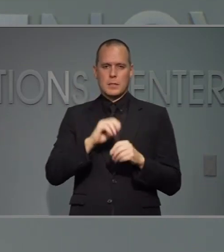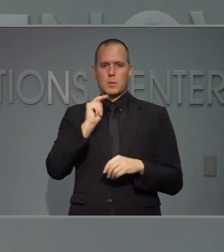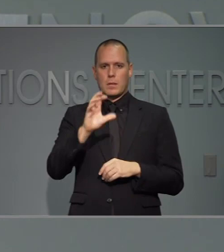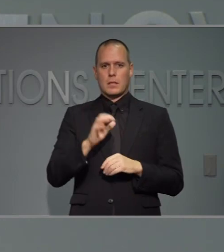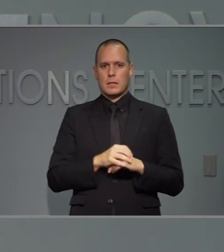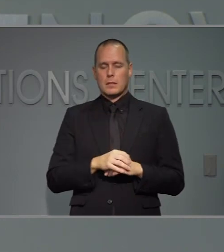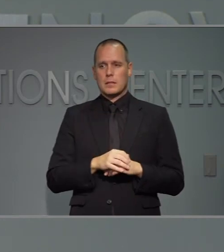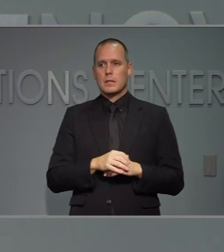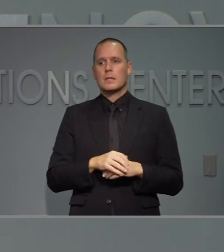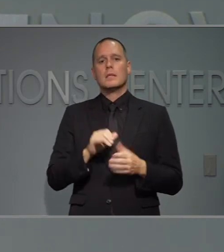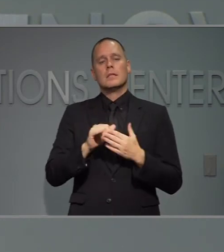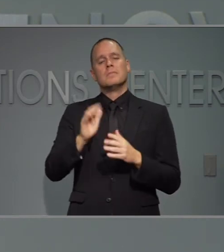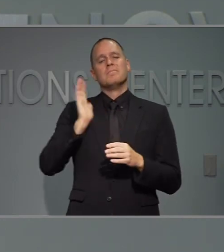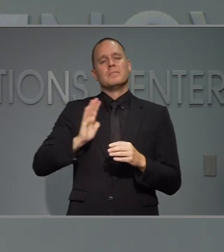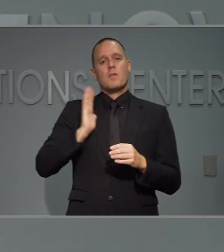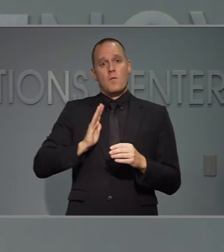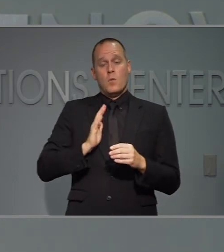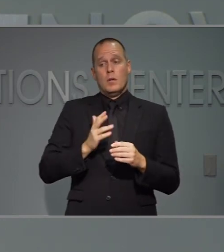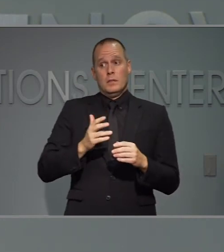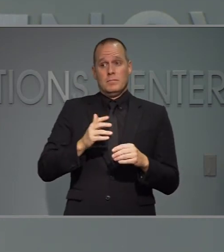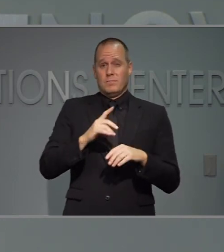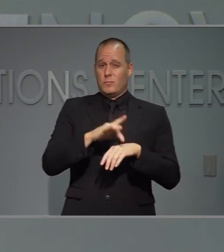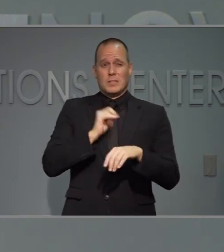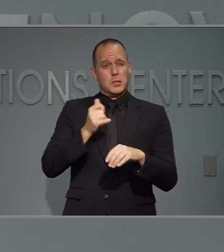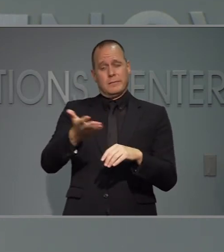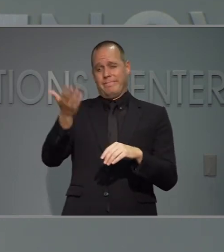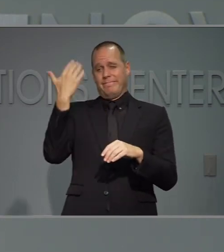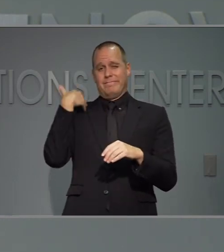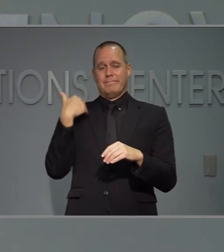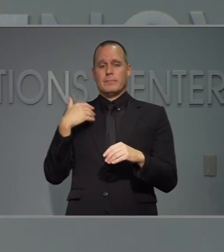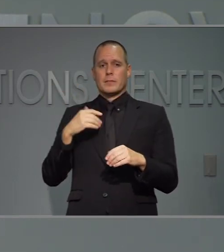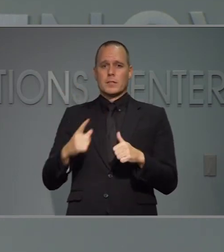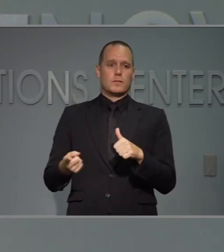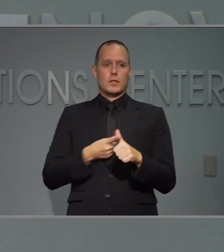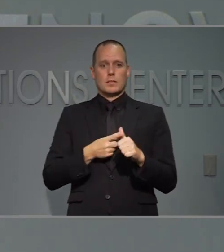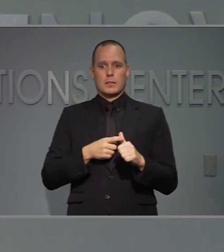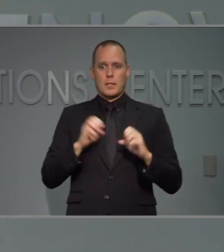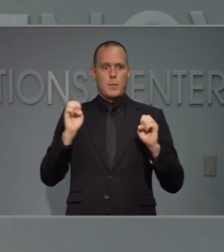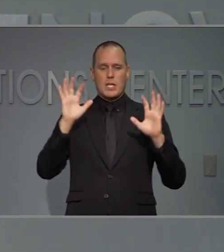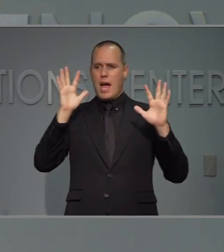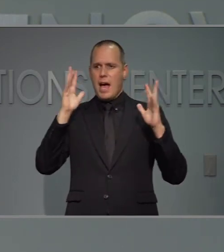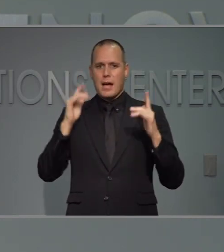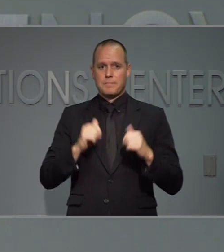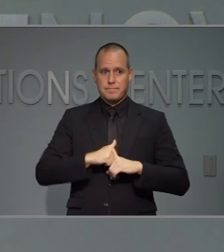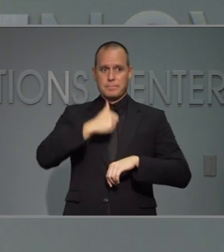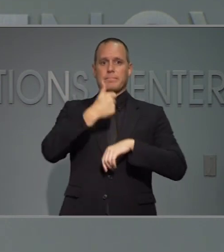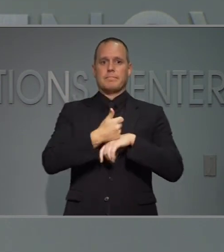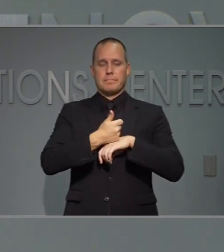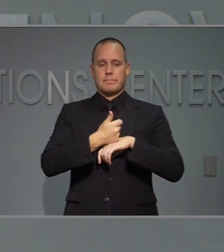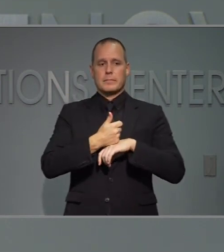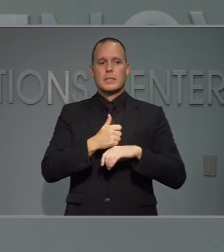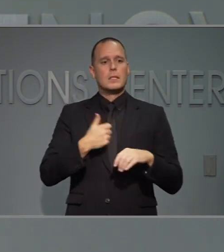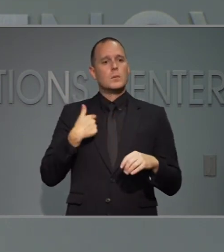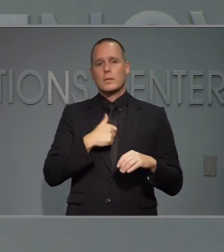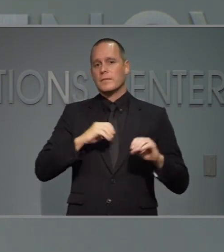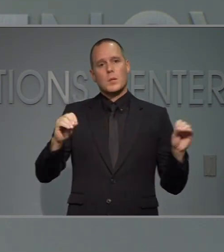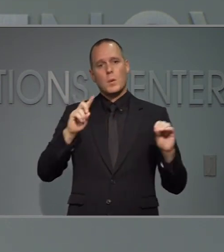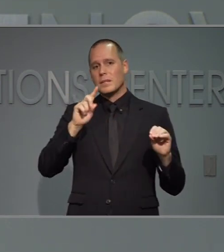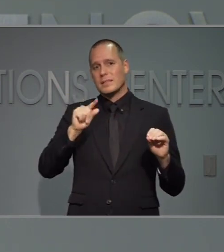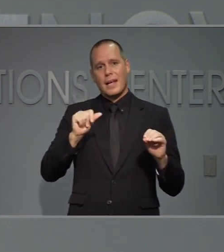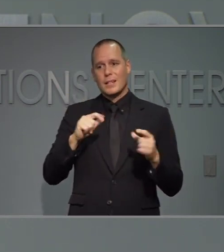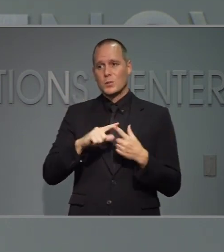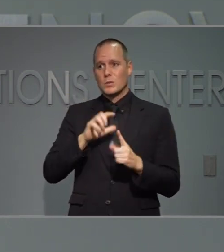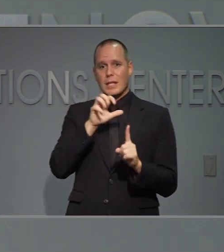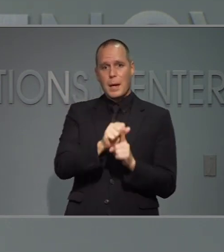Carolina del Norte y esto se esto fue por como tuvimos que responder rápidamente a coven no